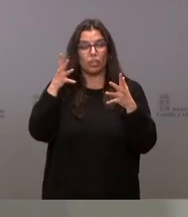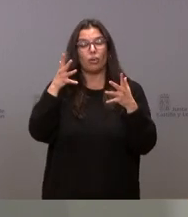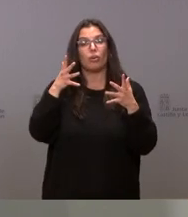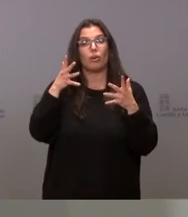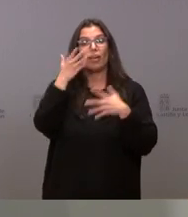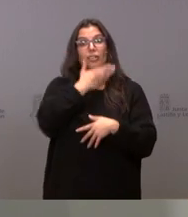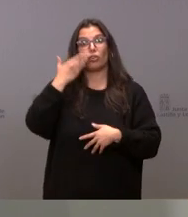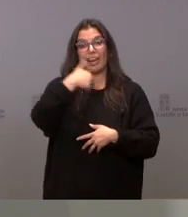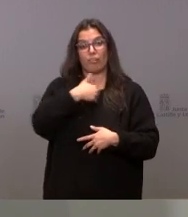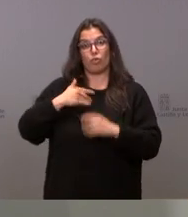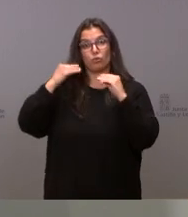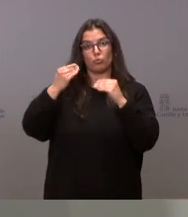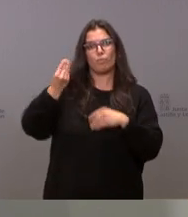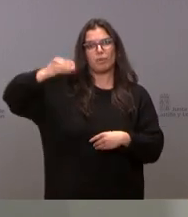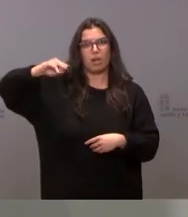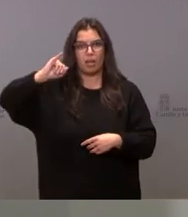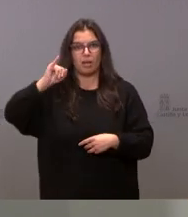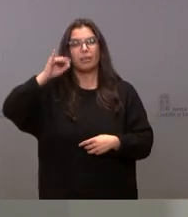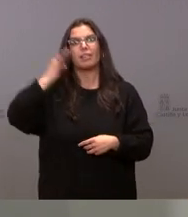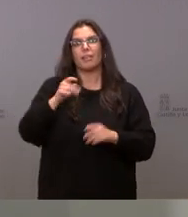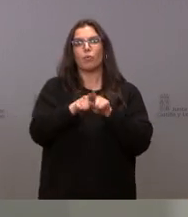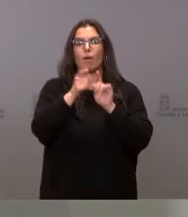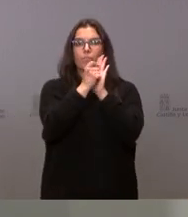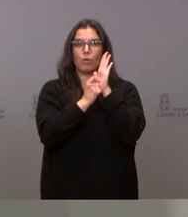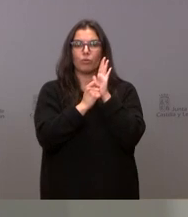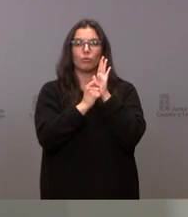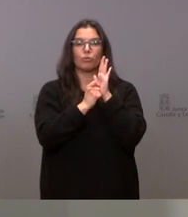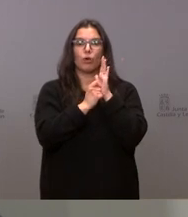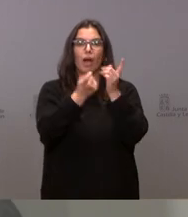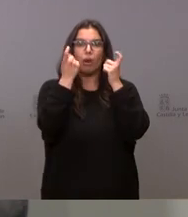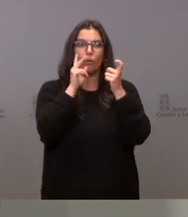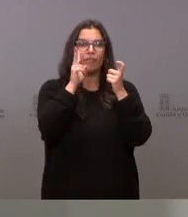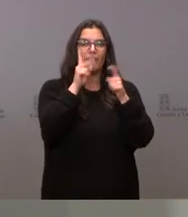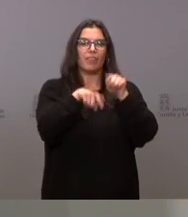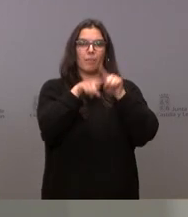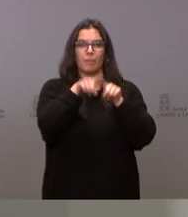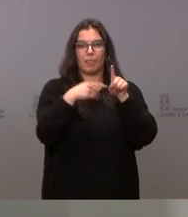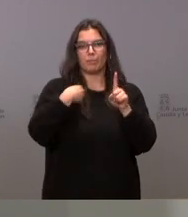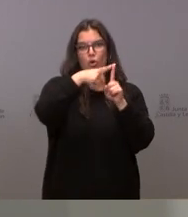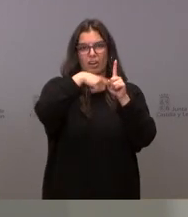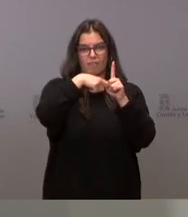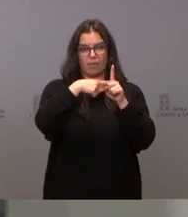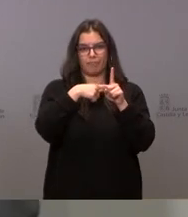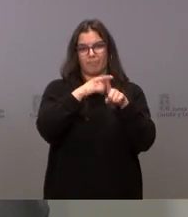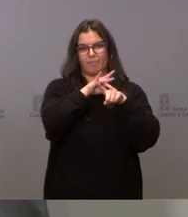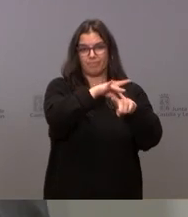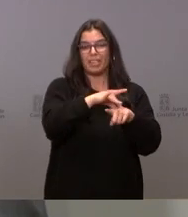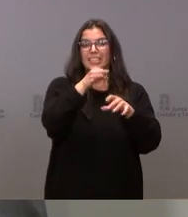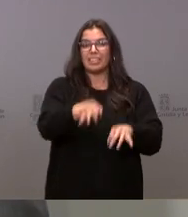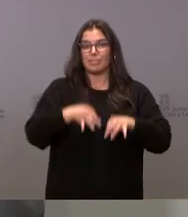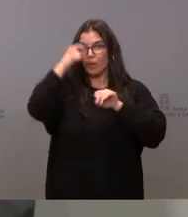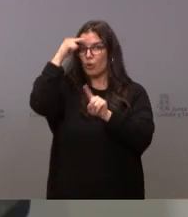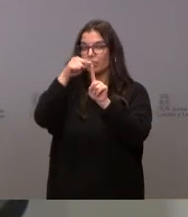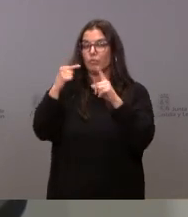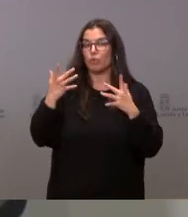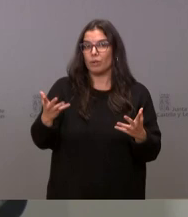decidir y publicar la puntuación del alumnado conforme al bareo, siempre teniendo en cuenta el objetivo